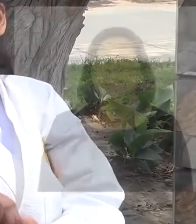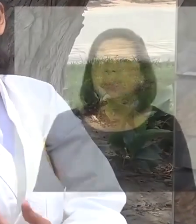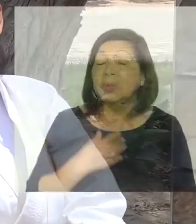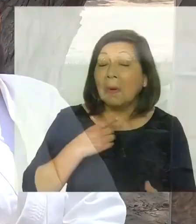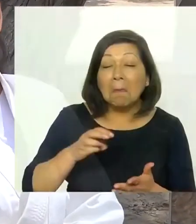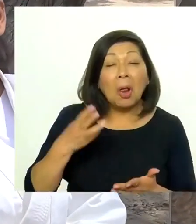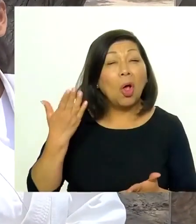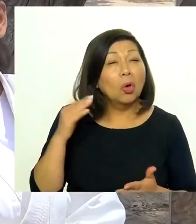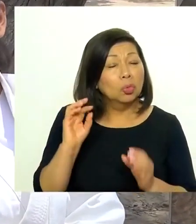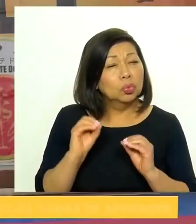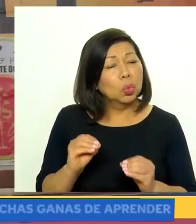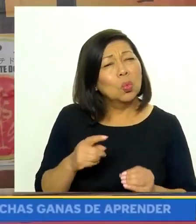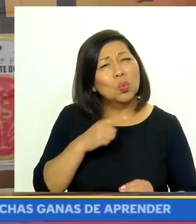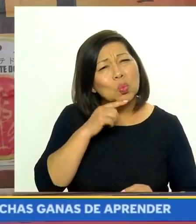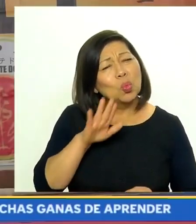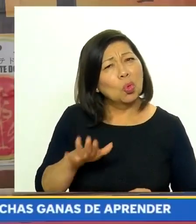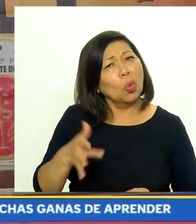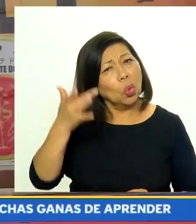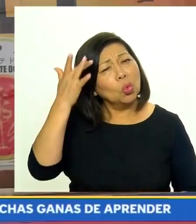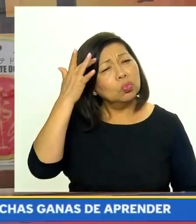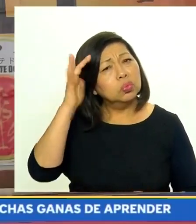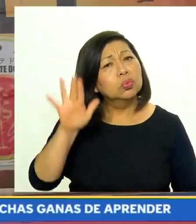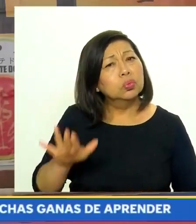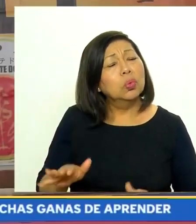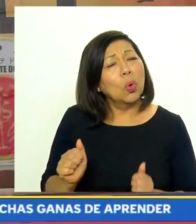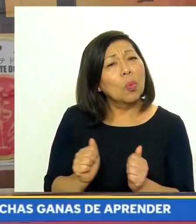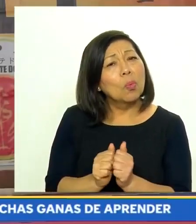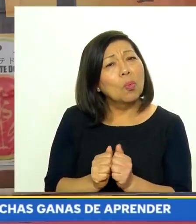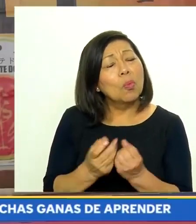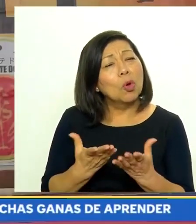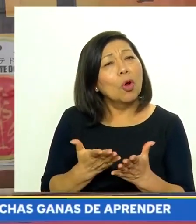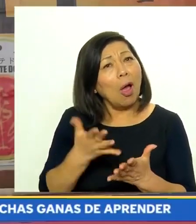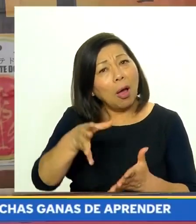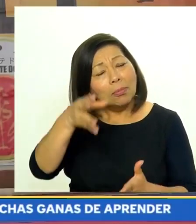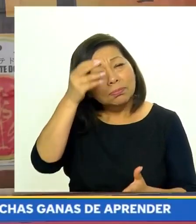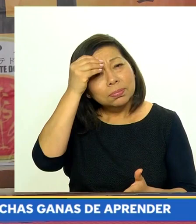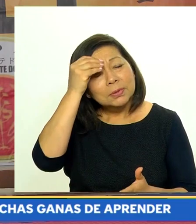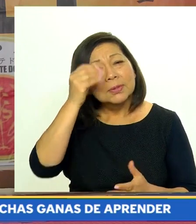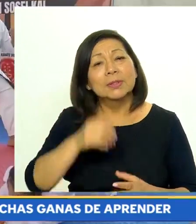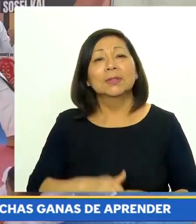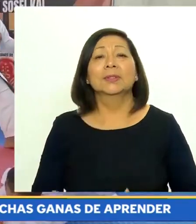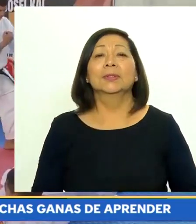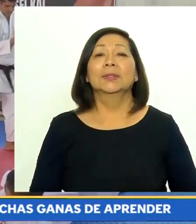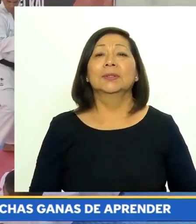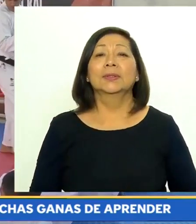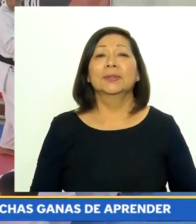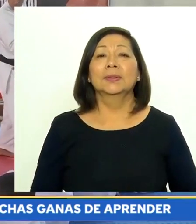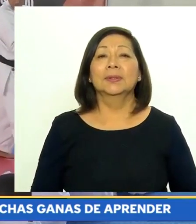Yo describo a Milagros de Jesús como una niña muy inteligente con muchas ganas de aprender.